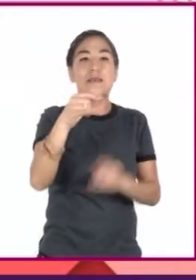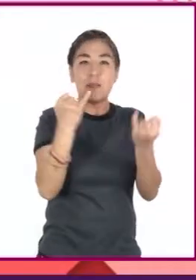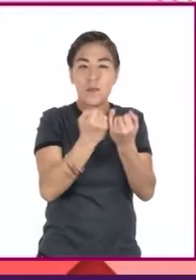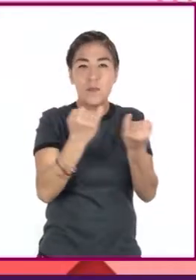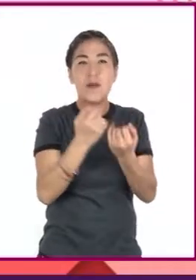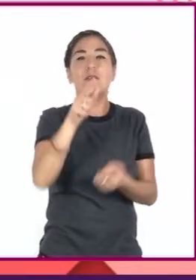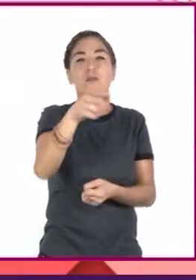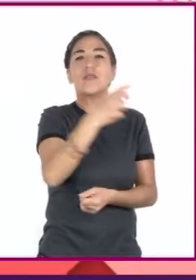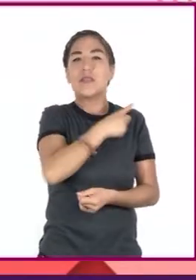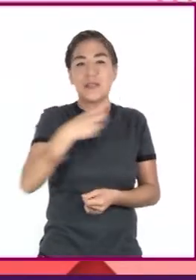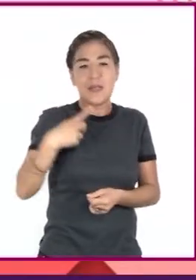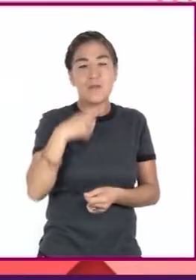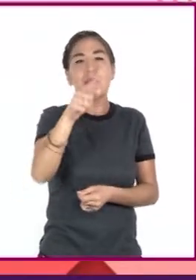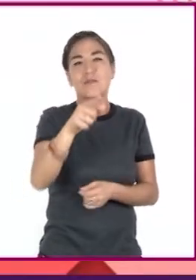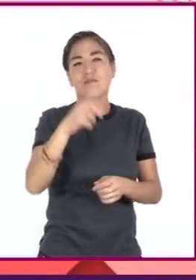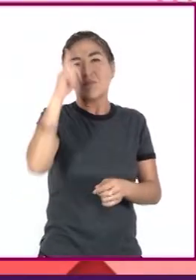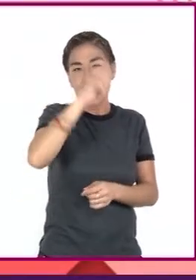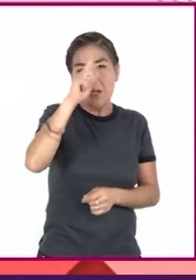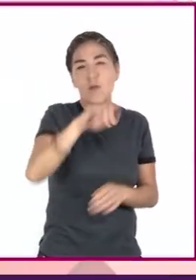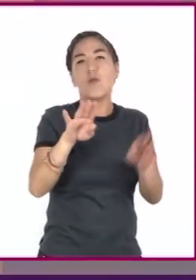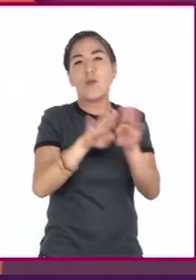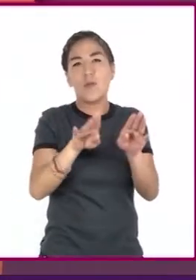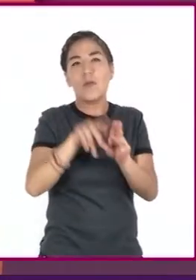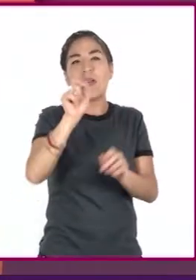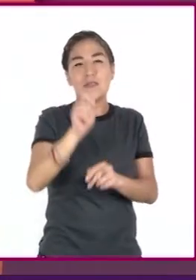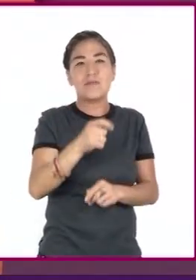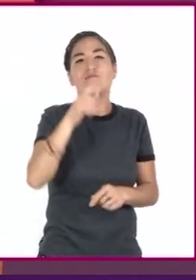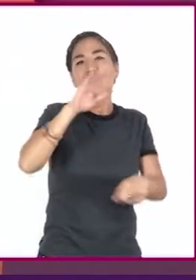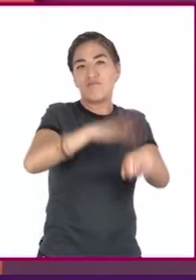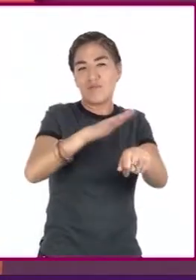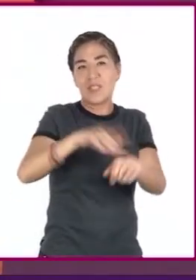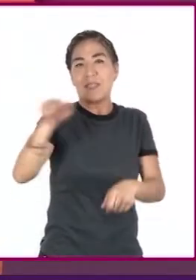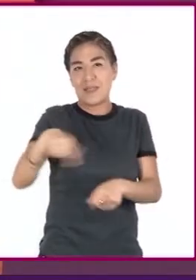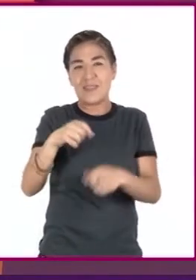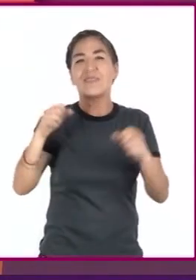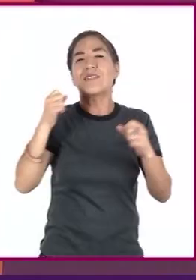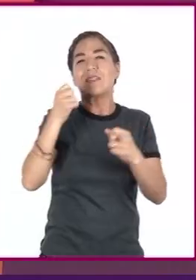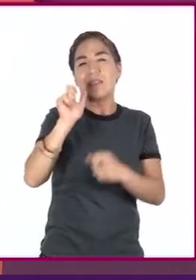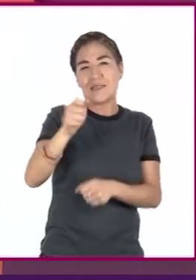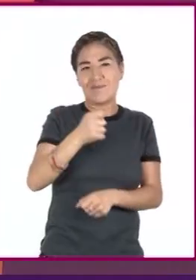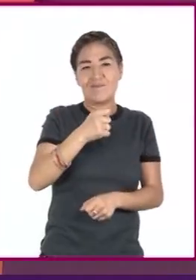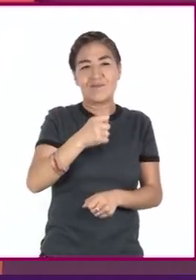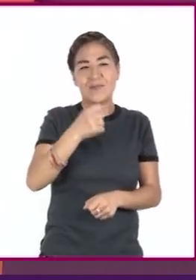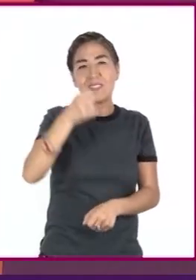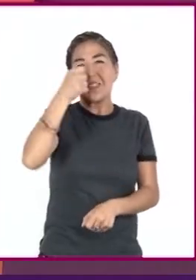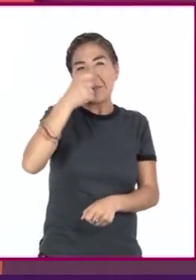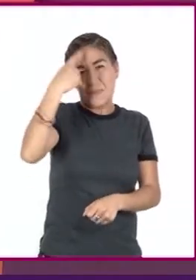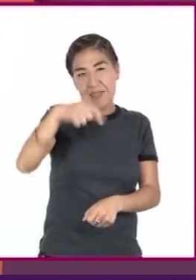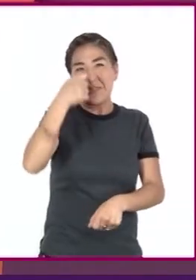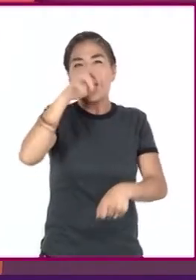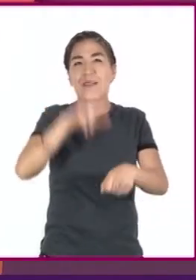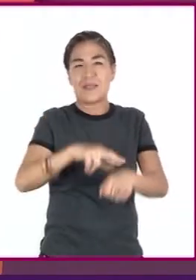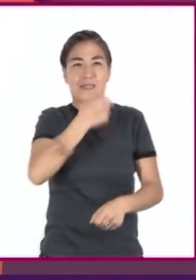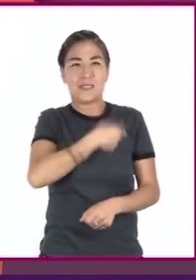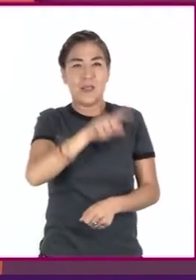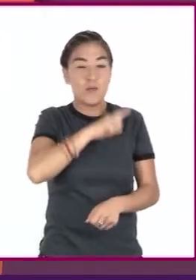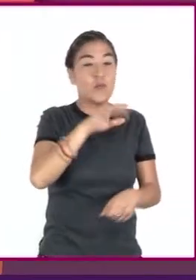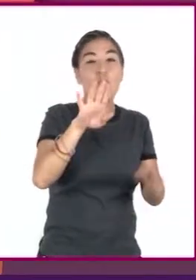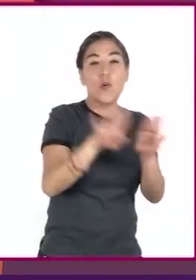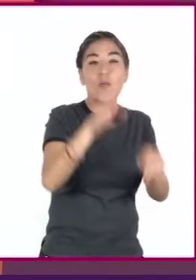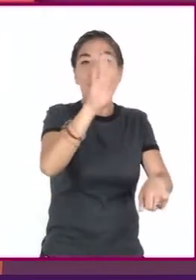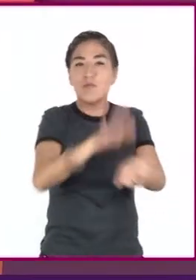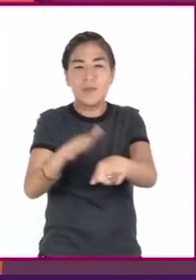seguir las demás recomendaciones que dictan las autoridades sanitarias. Estos hábitos son los que permiten vivir a una